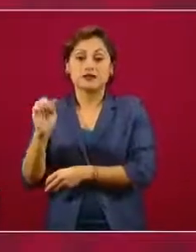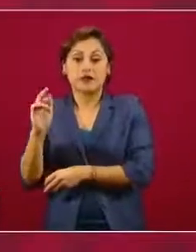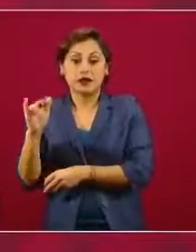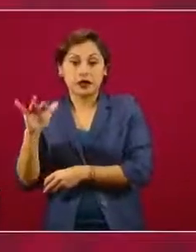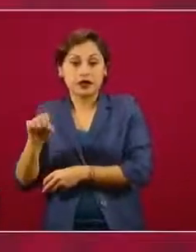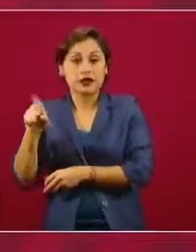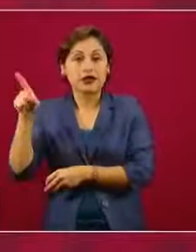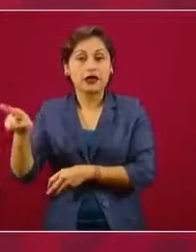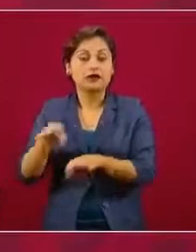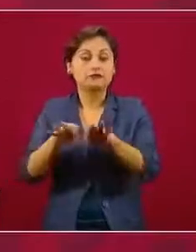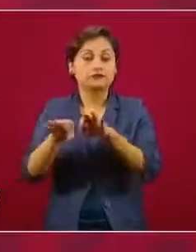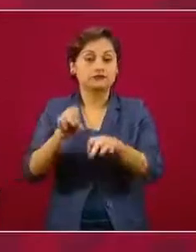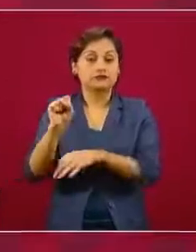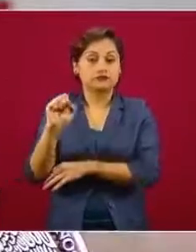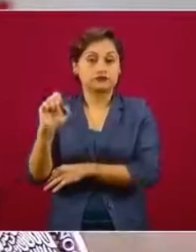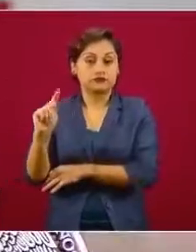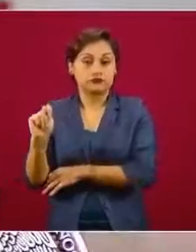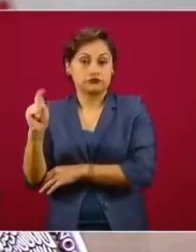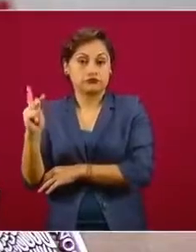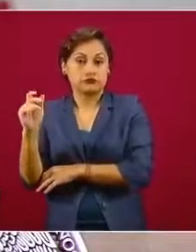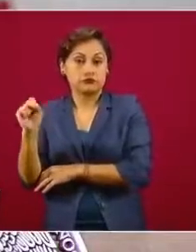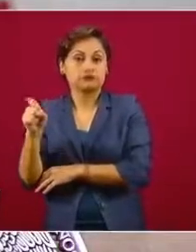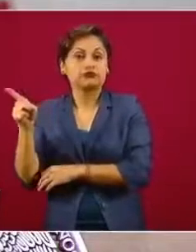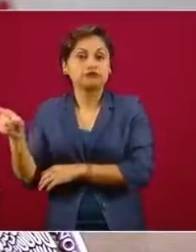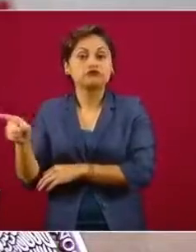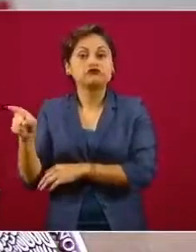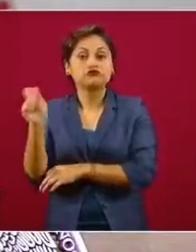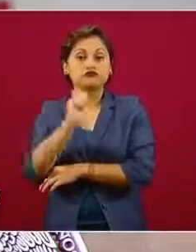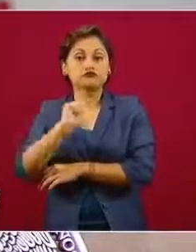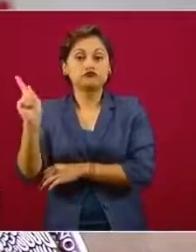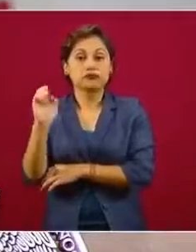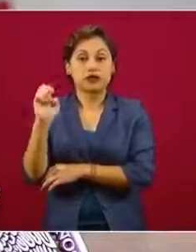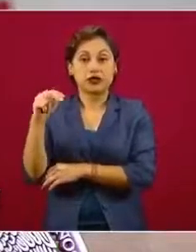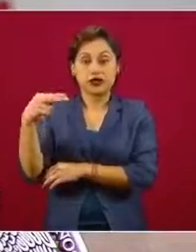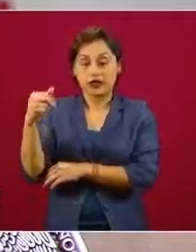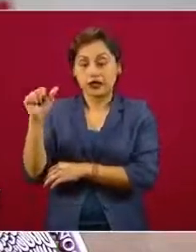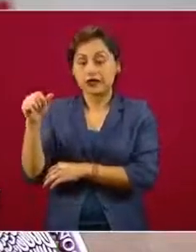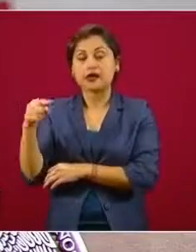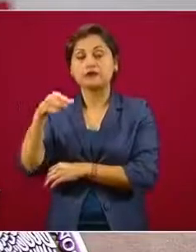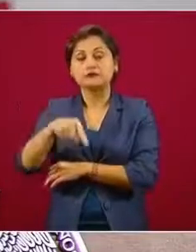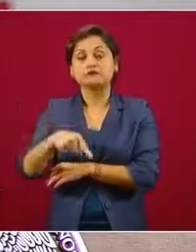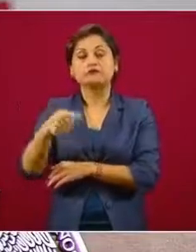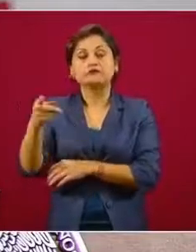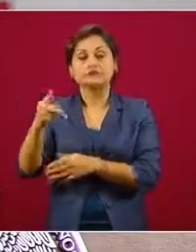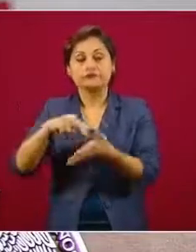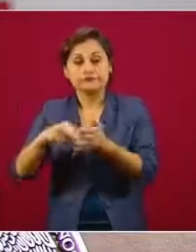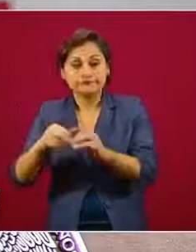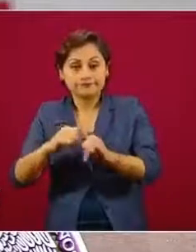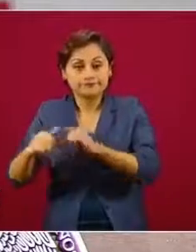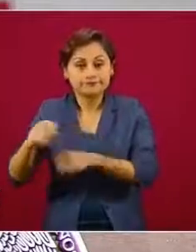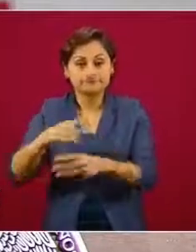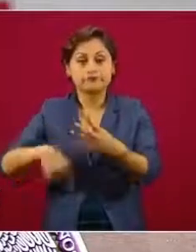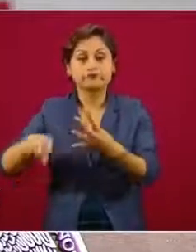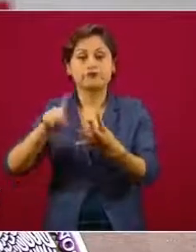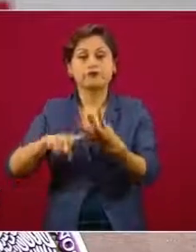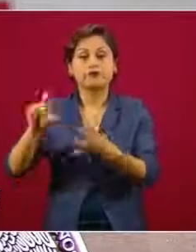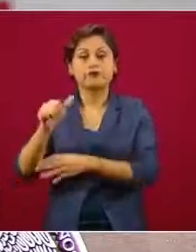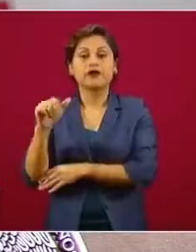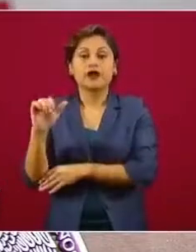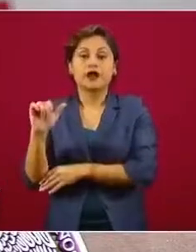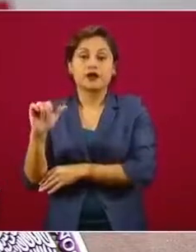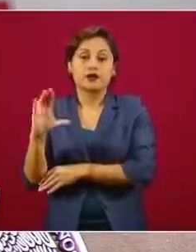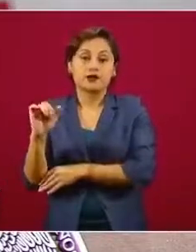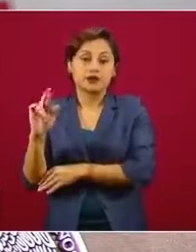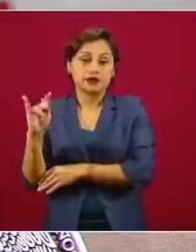Digno de la Secretaría del Trabajo, etnógrafo de la ENA, y el doctor Ricardo Cortés Alcalá, por parte de Salud, director